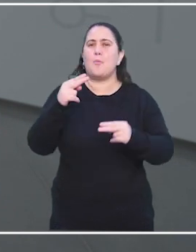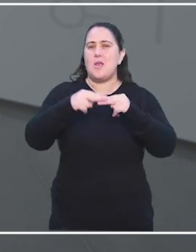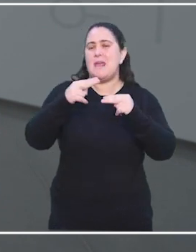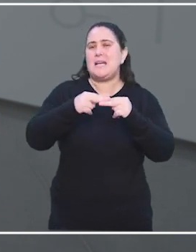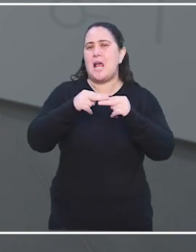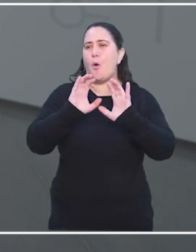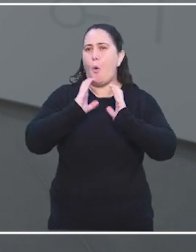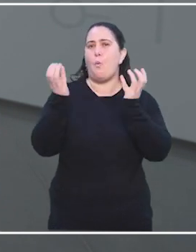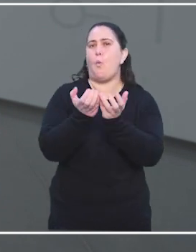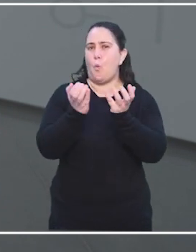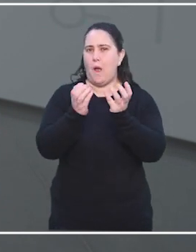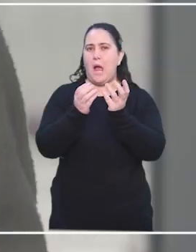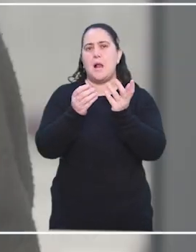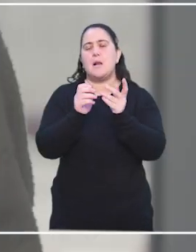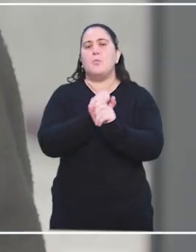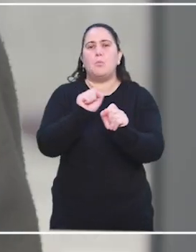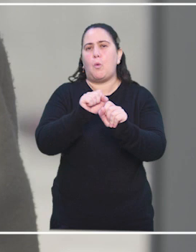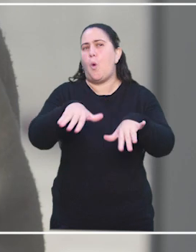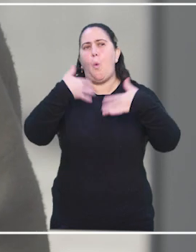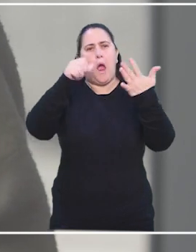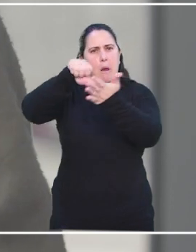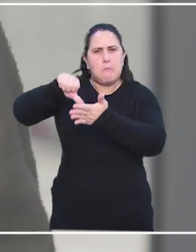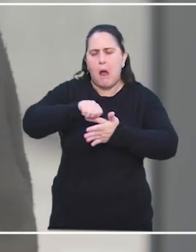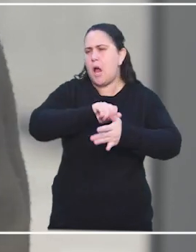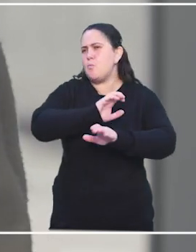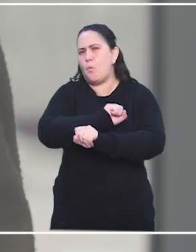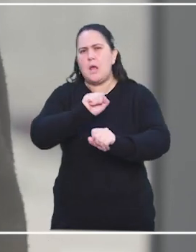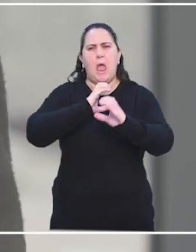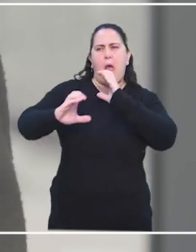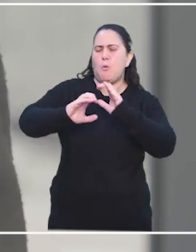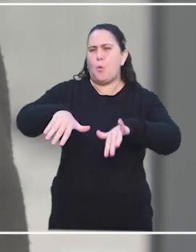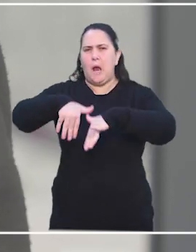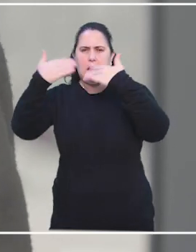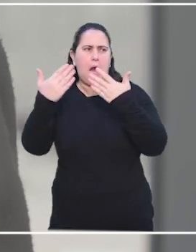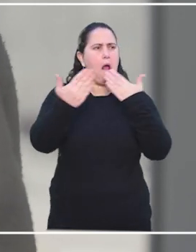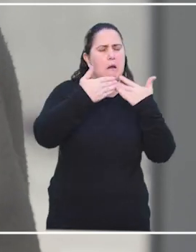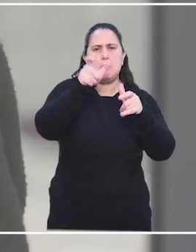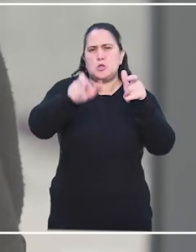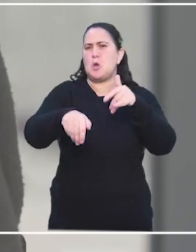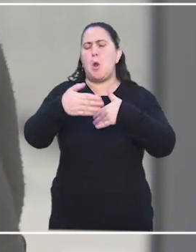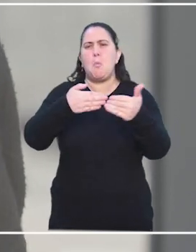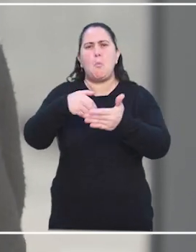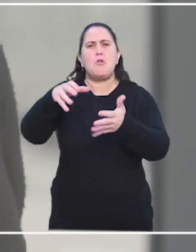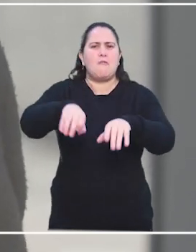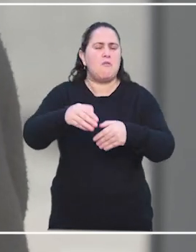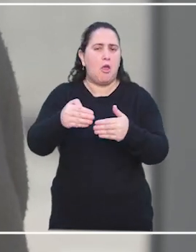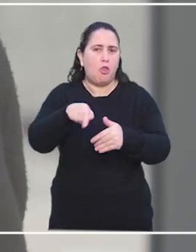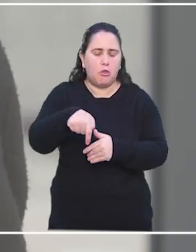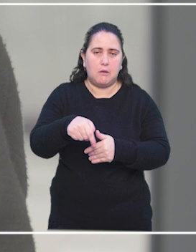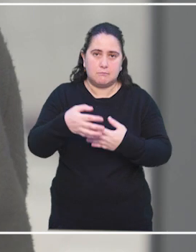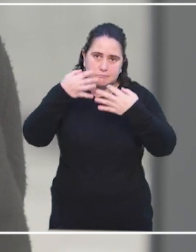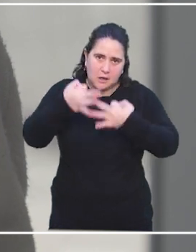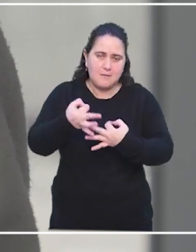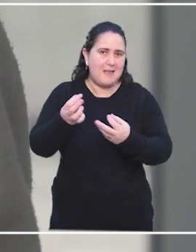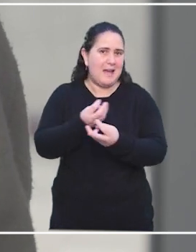es algo global, ¿no? Que llegamos a todas partes del mundo, podemos conversar con quien queremos. Bueno, la realidad es que